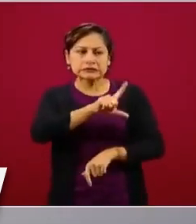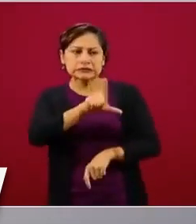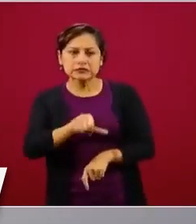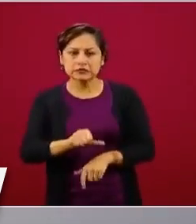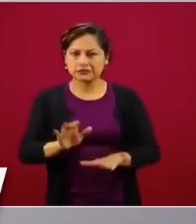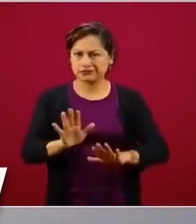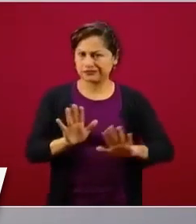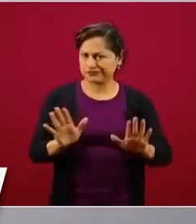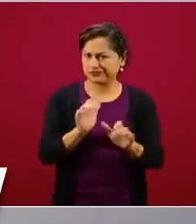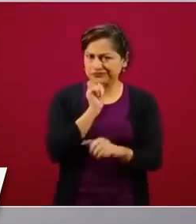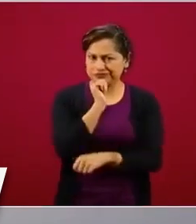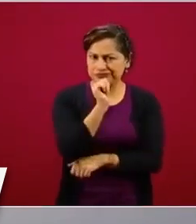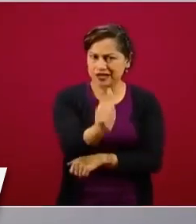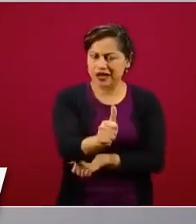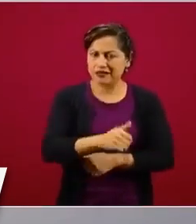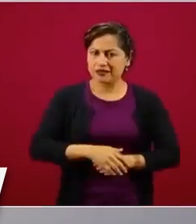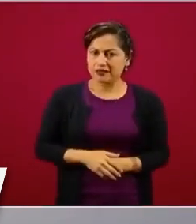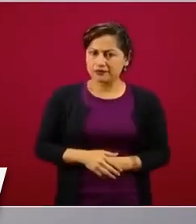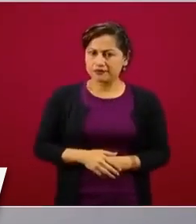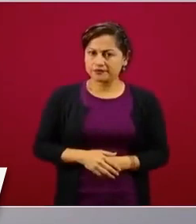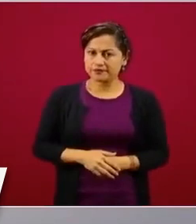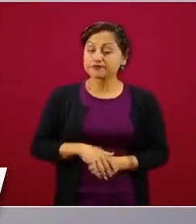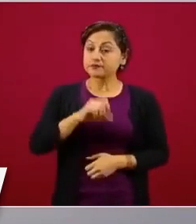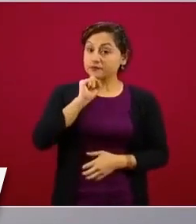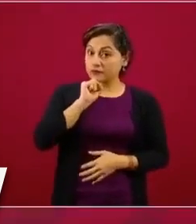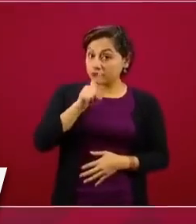Y lo mismo las dependencias.